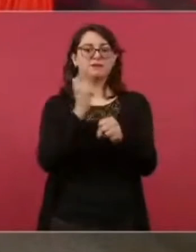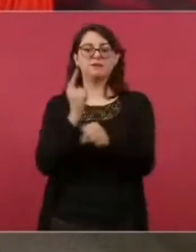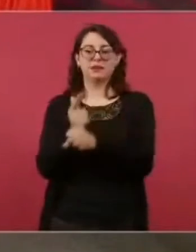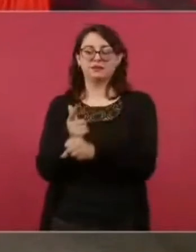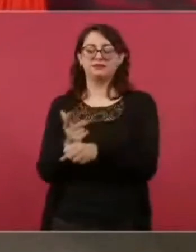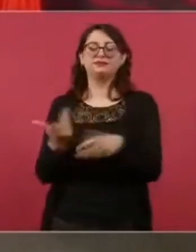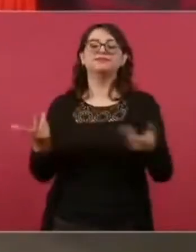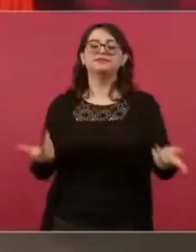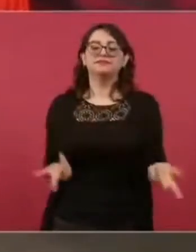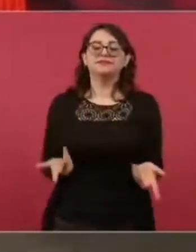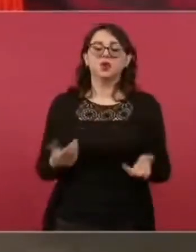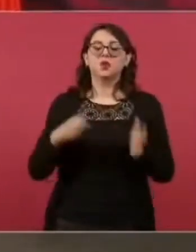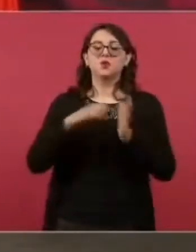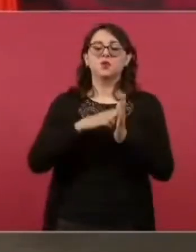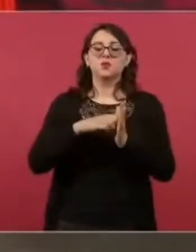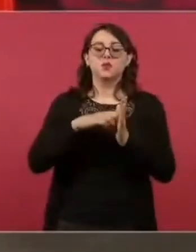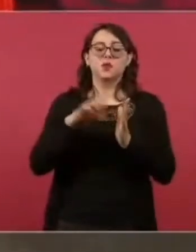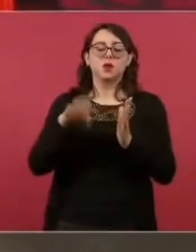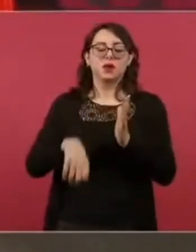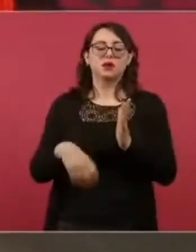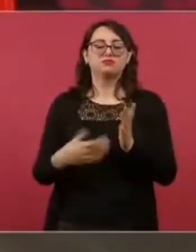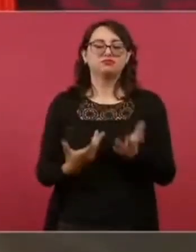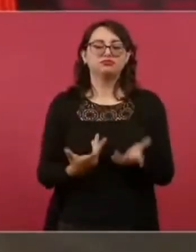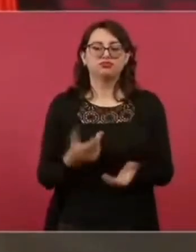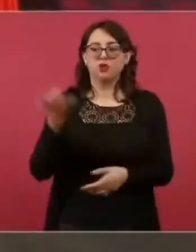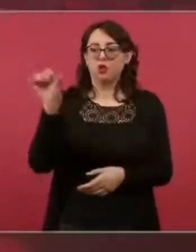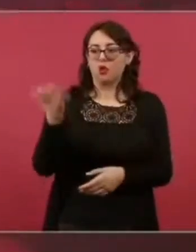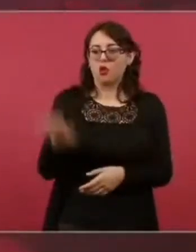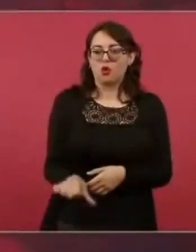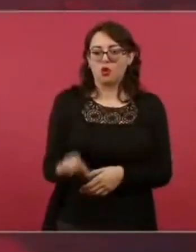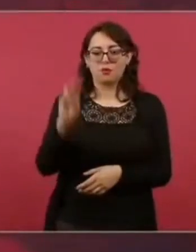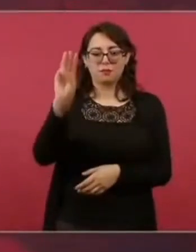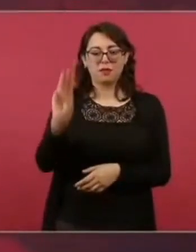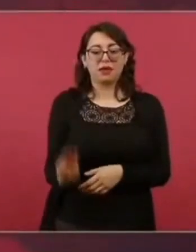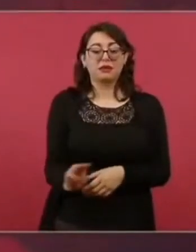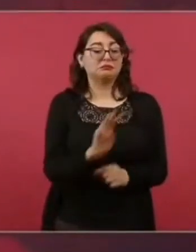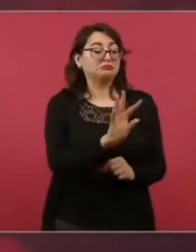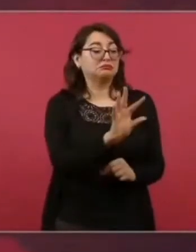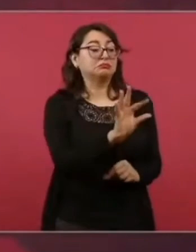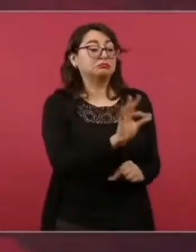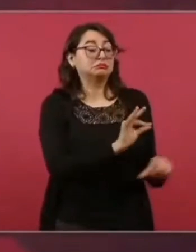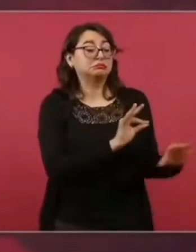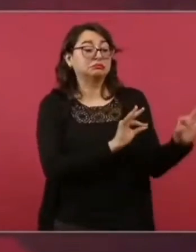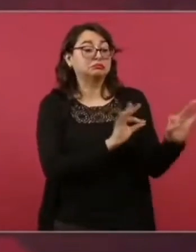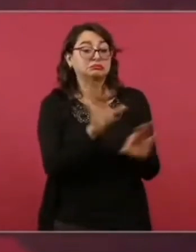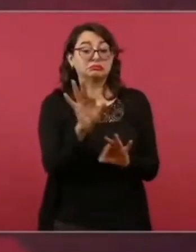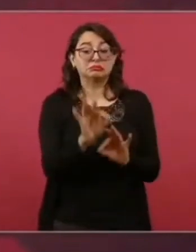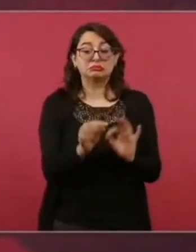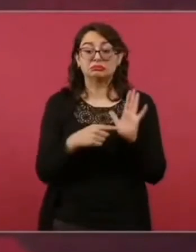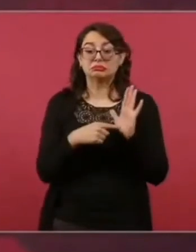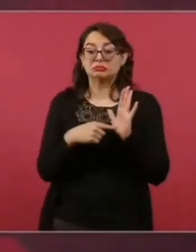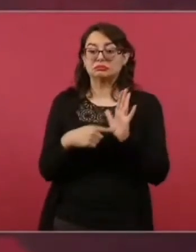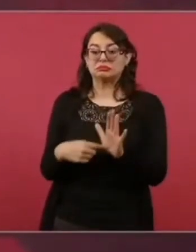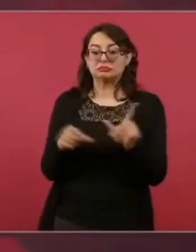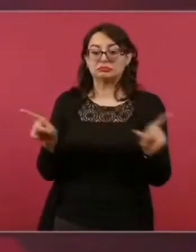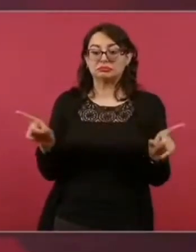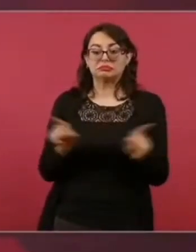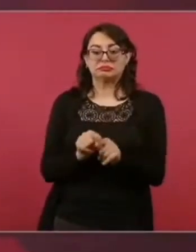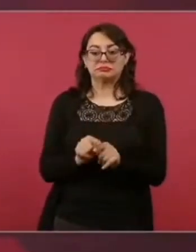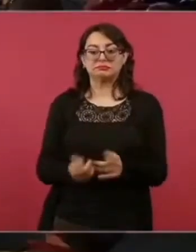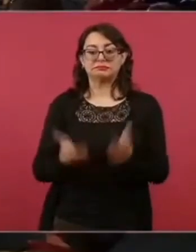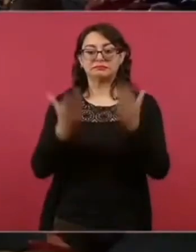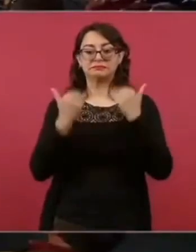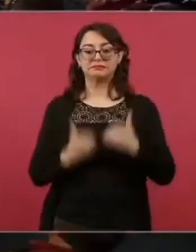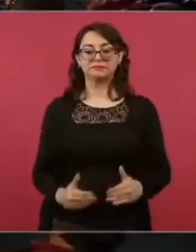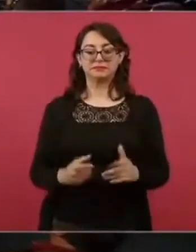hoy pues es nada minucia pero vamos ya entrar en materia ¿no?